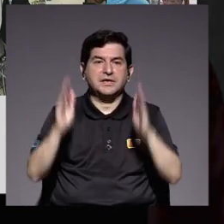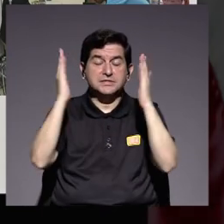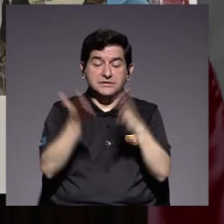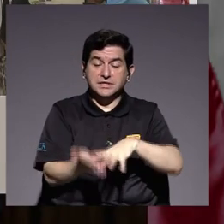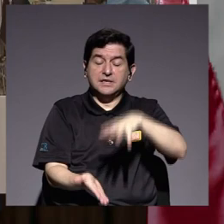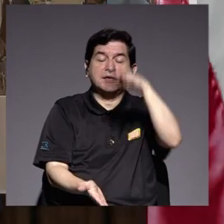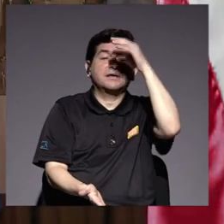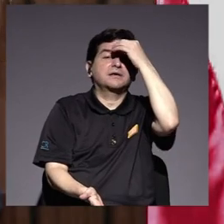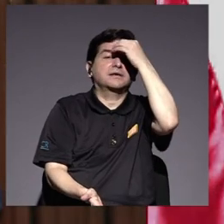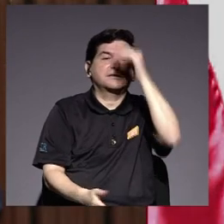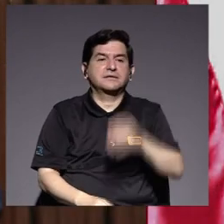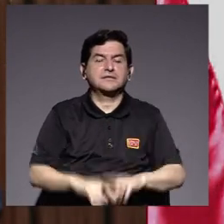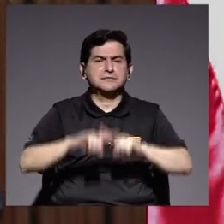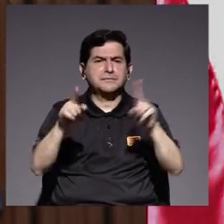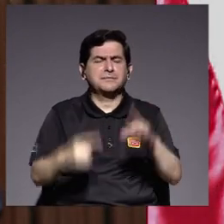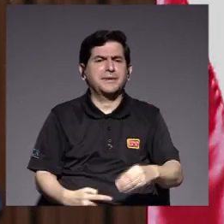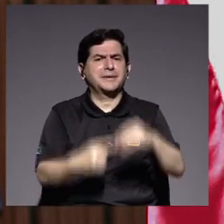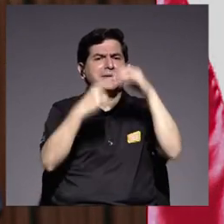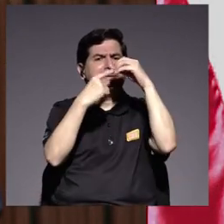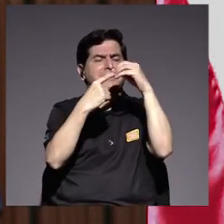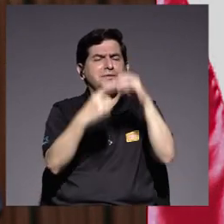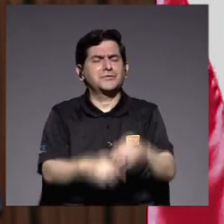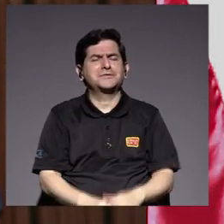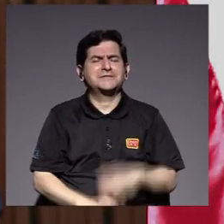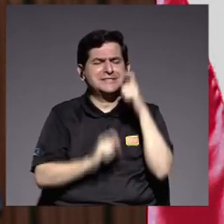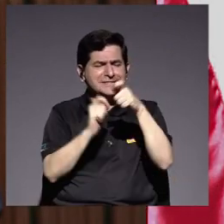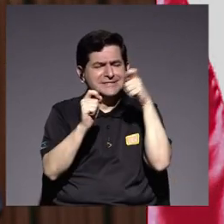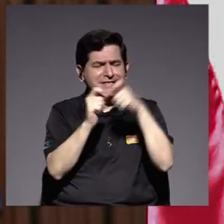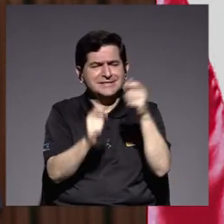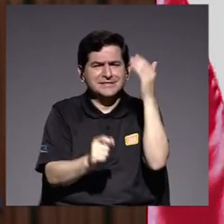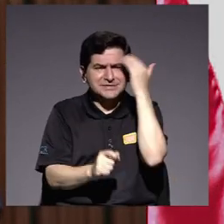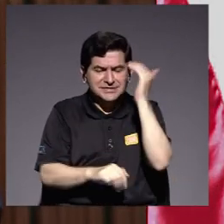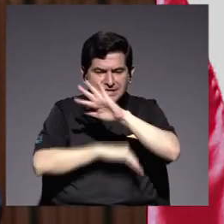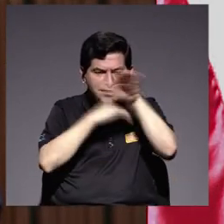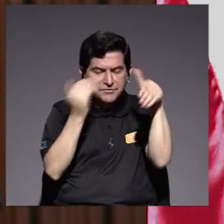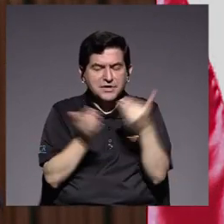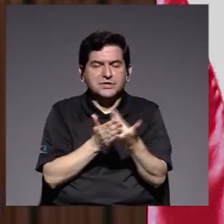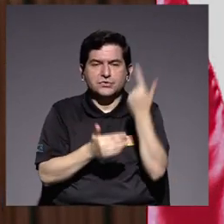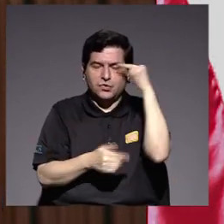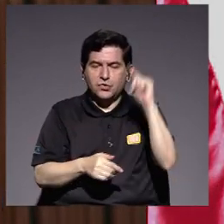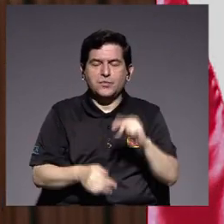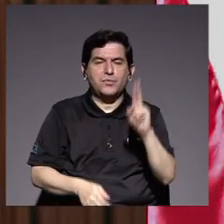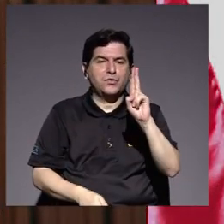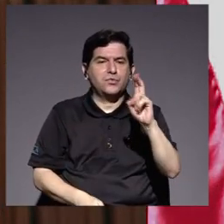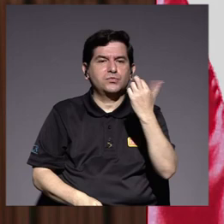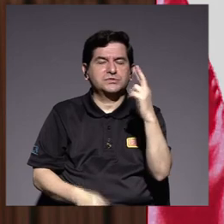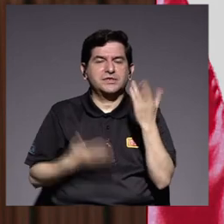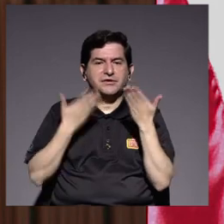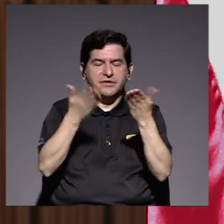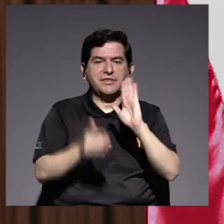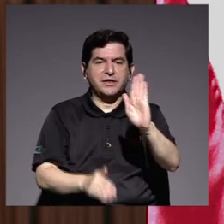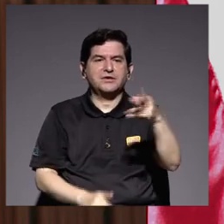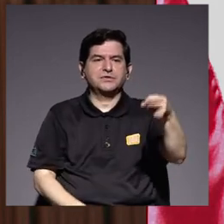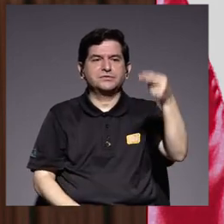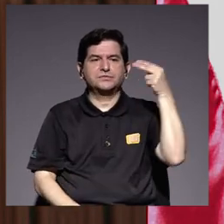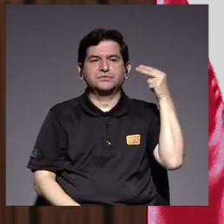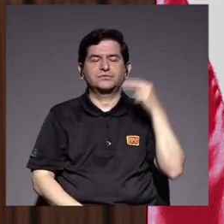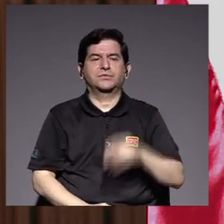aprendizajes pero principalmente con la certeza de haber dado todo por la Universidad de Costa Rica y su legado